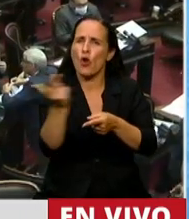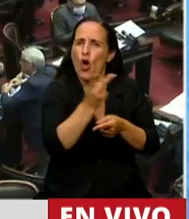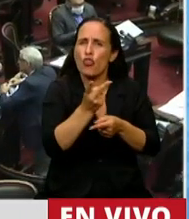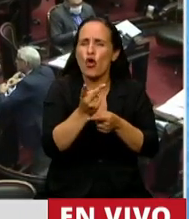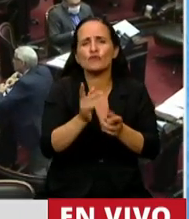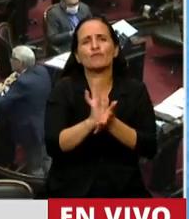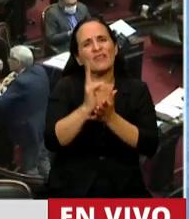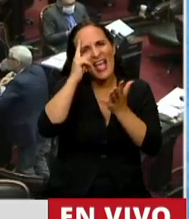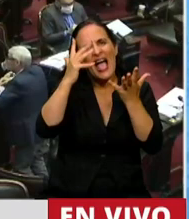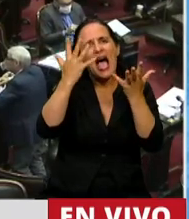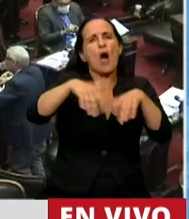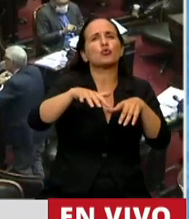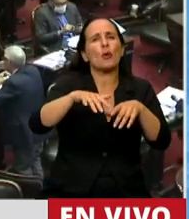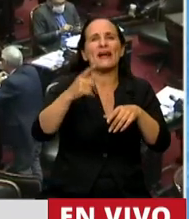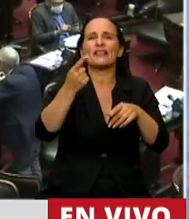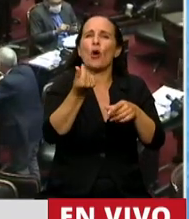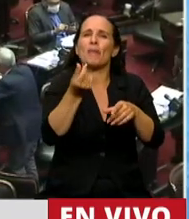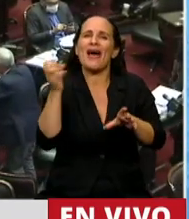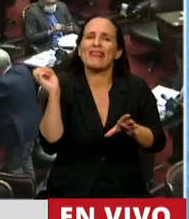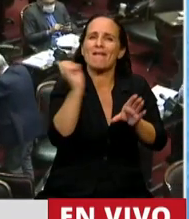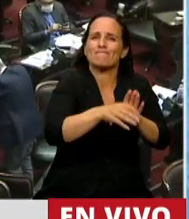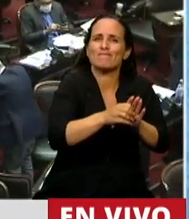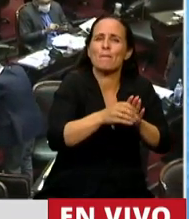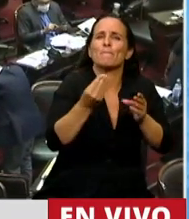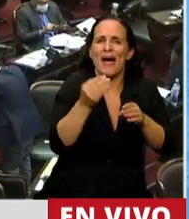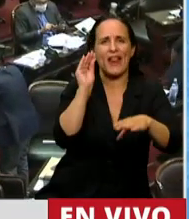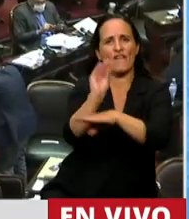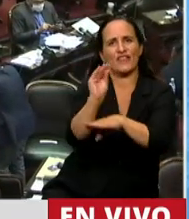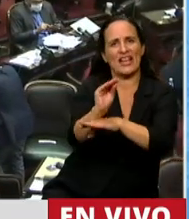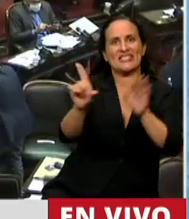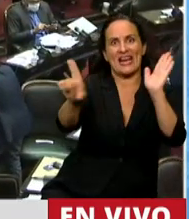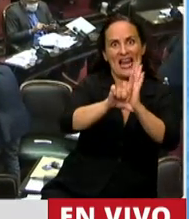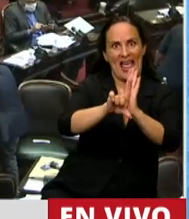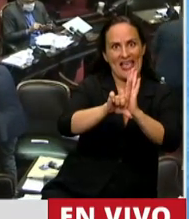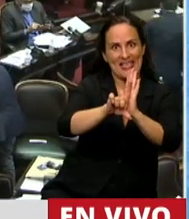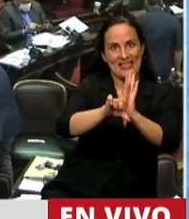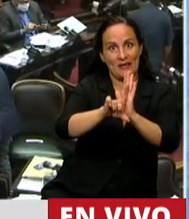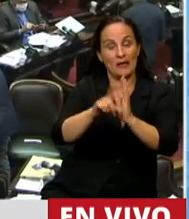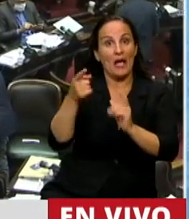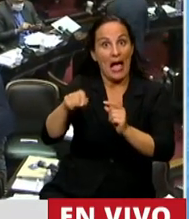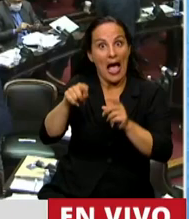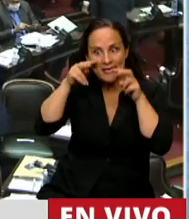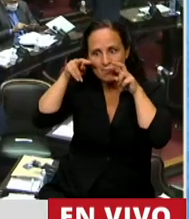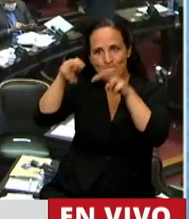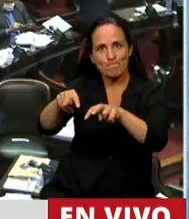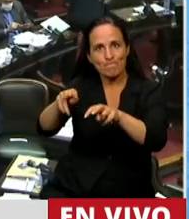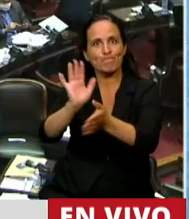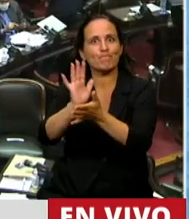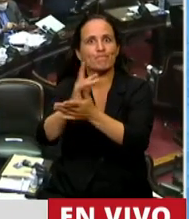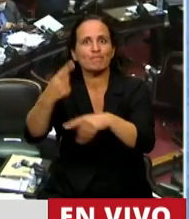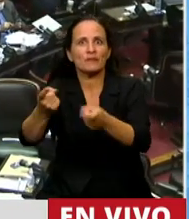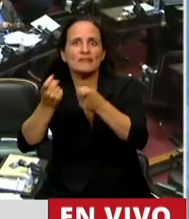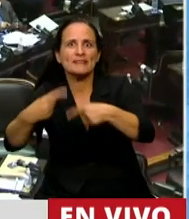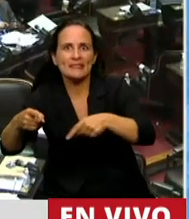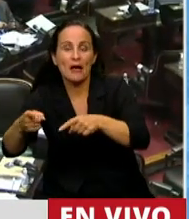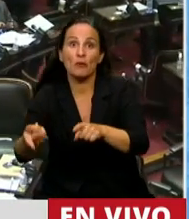automático a ese fideicomiso que va a permitir el financiamiento de esa ley. Se miró desde la demanda. Porque si lo miramos desde la oferta,